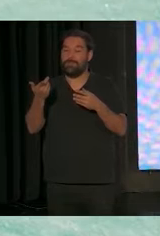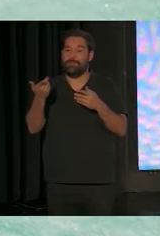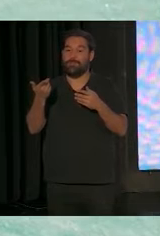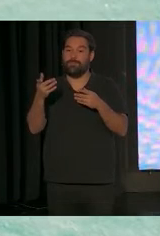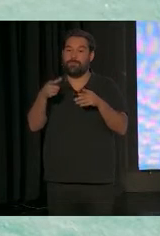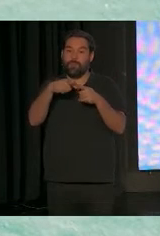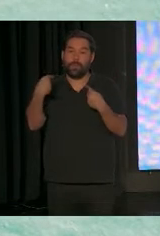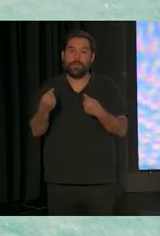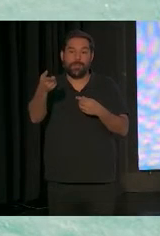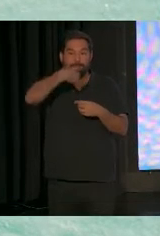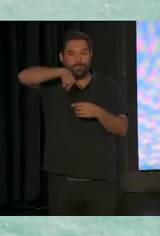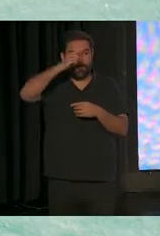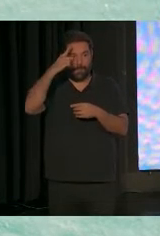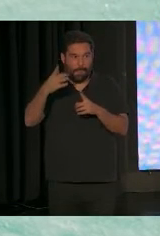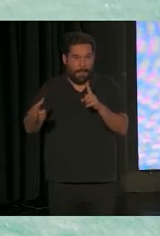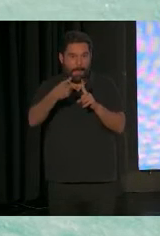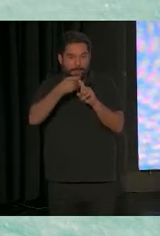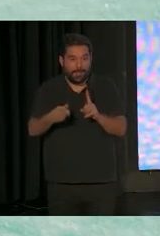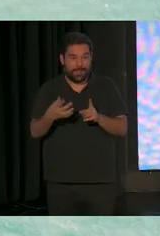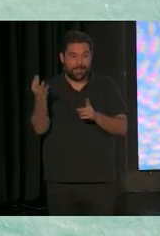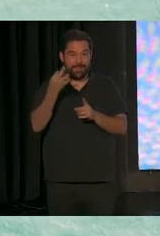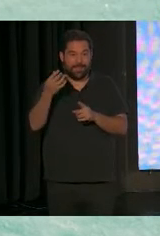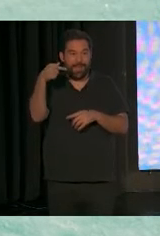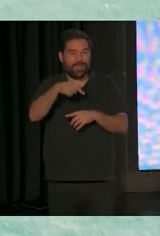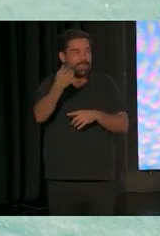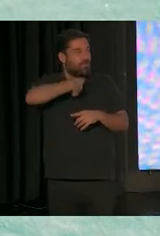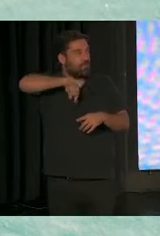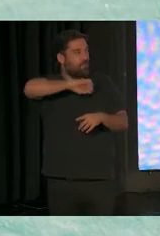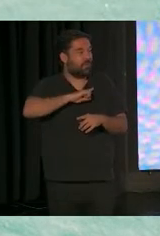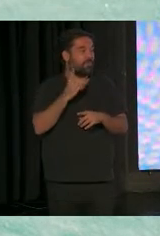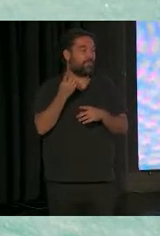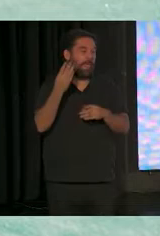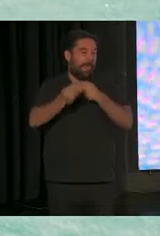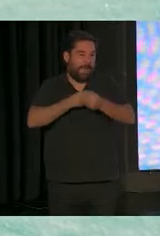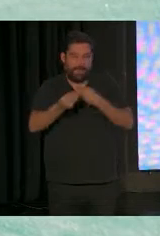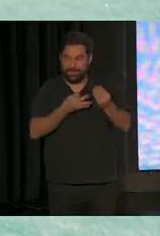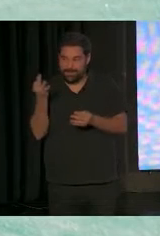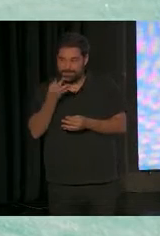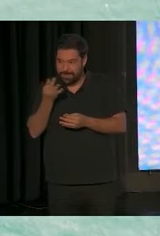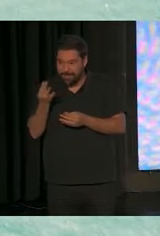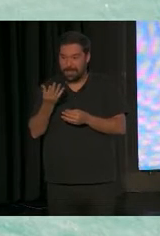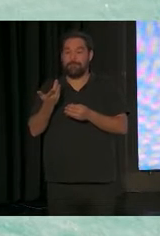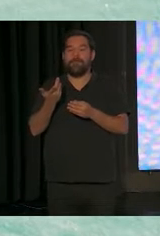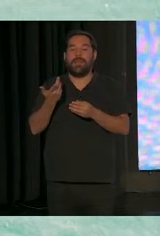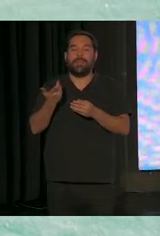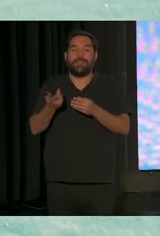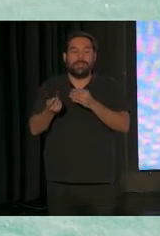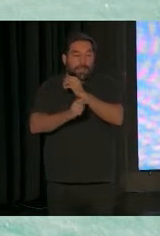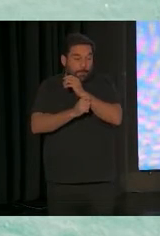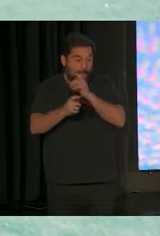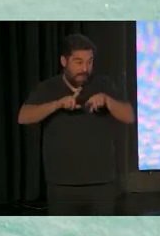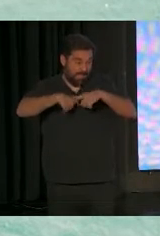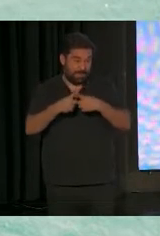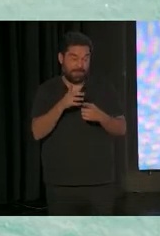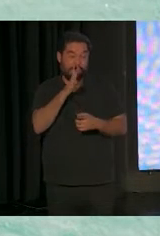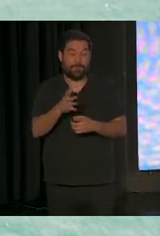tendréis que adivinar pone que a veces lo que hacemos es patologizar a las familias sin darnos cuenta porque hay gente que ha confundido esto